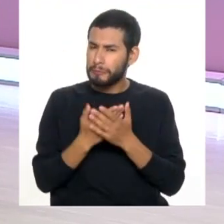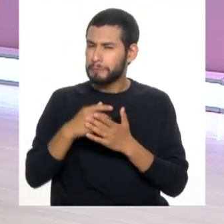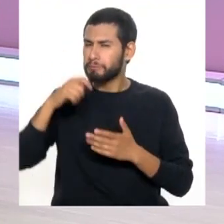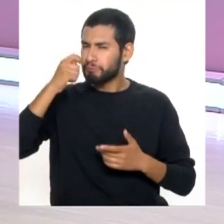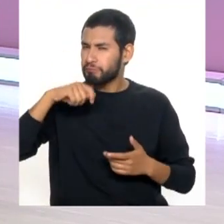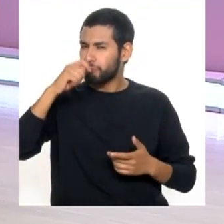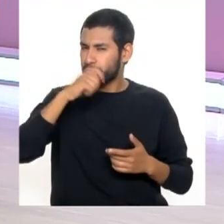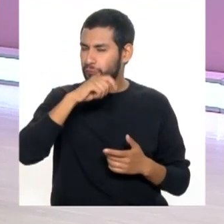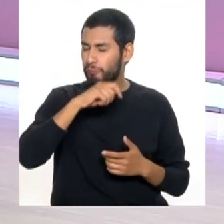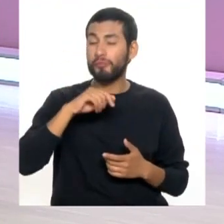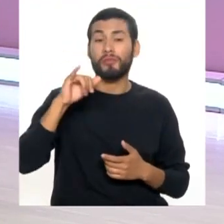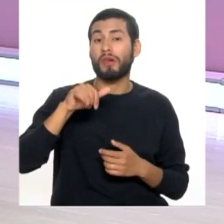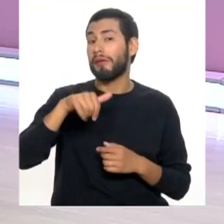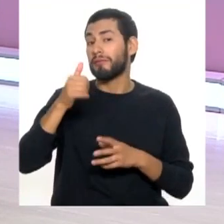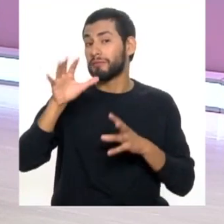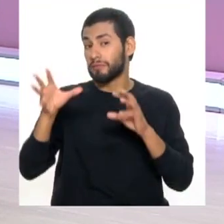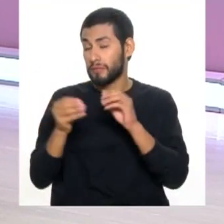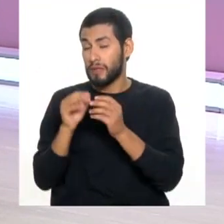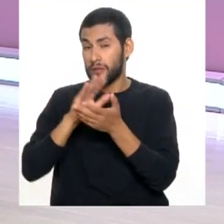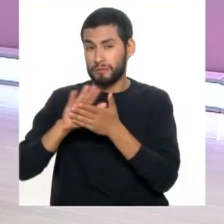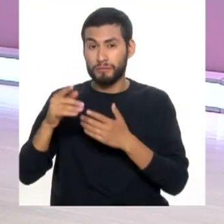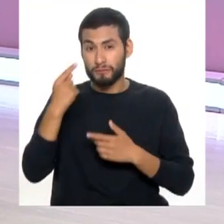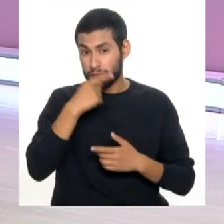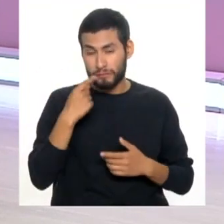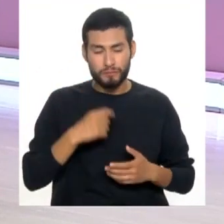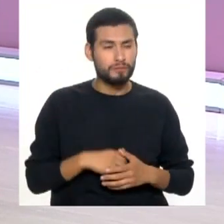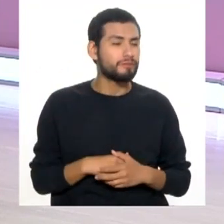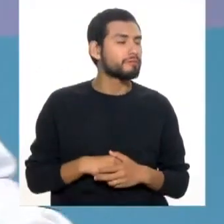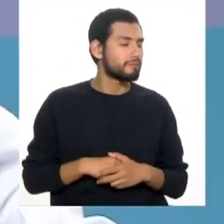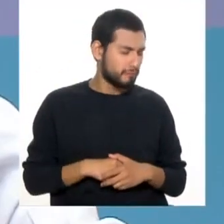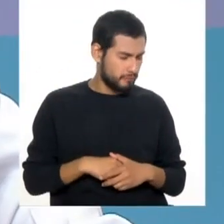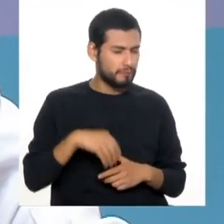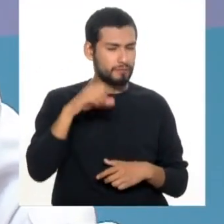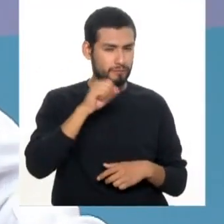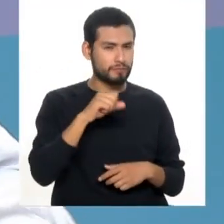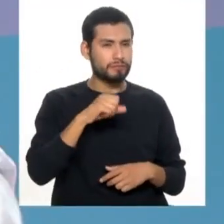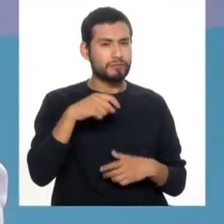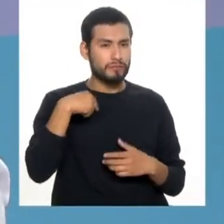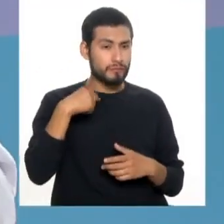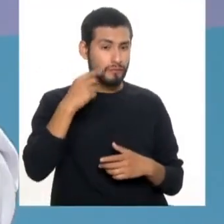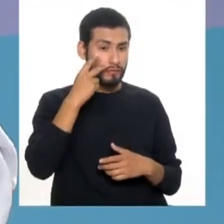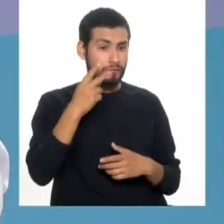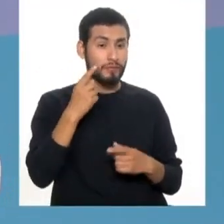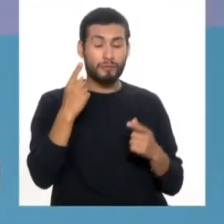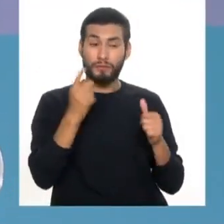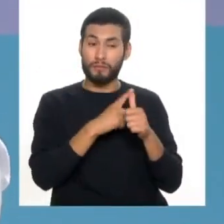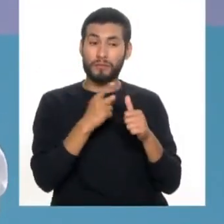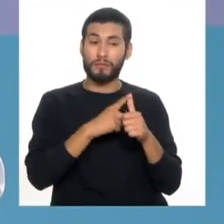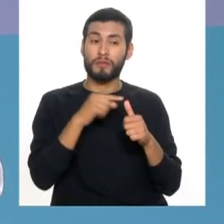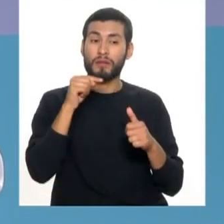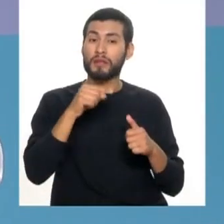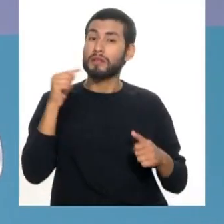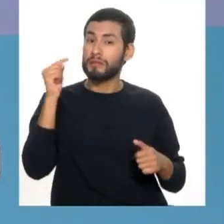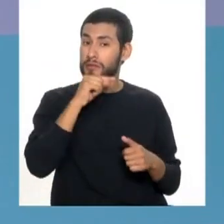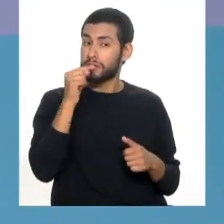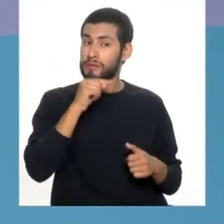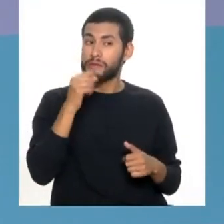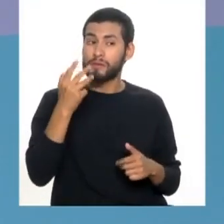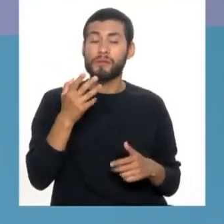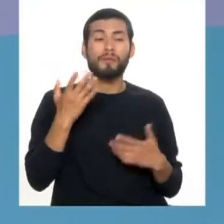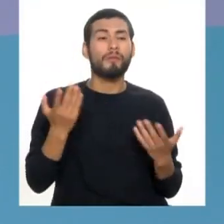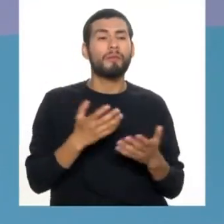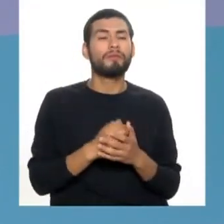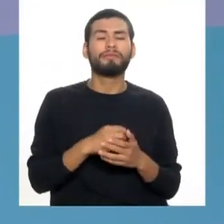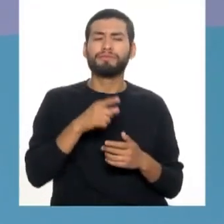también tenemos otras cositas para la higiene bucal. Por supuesto, algo muy didáctico que vamos a ver en nuestros amigos. Primero vamos a usar un cepillo dental y sobre todo